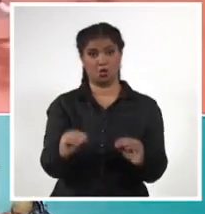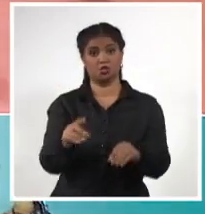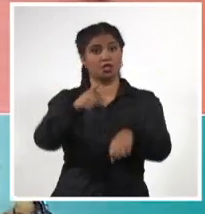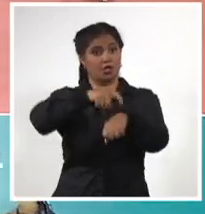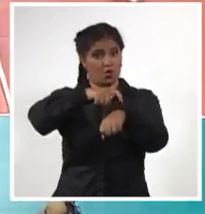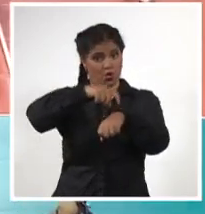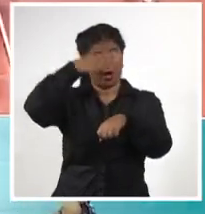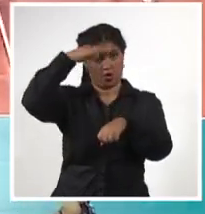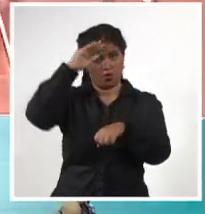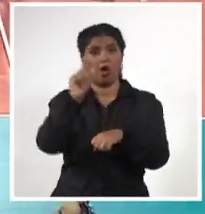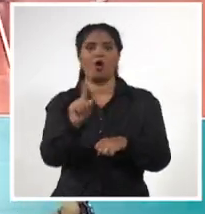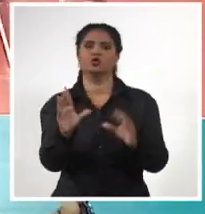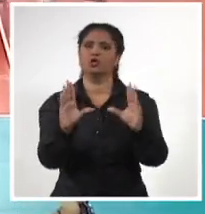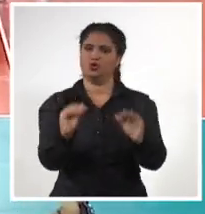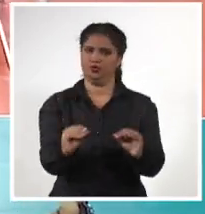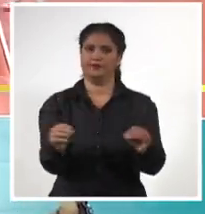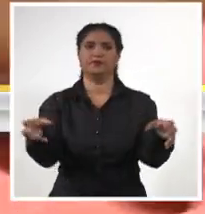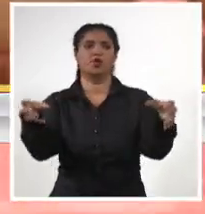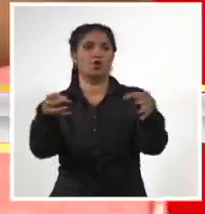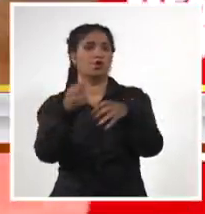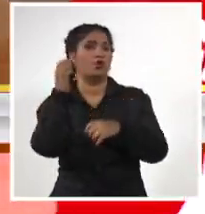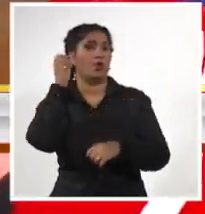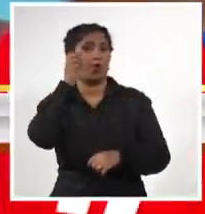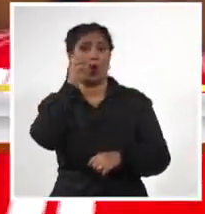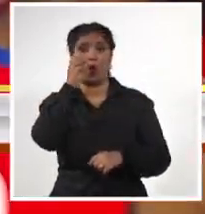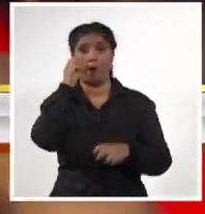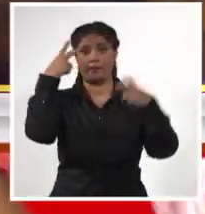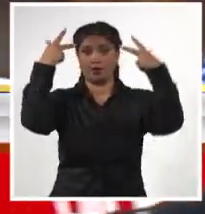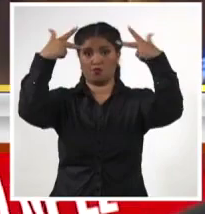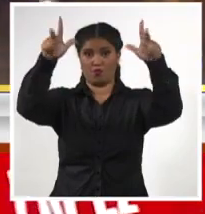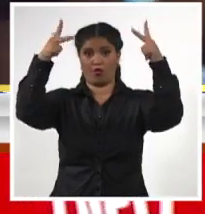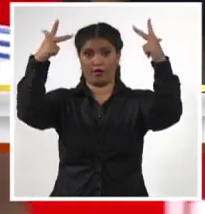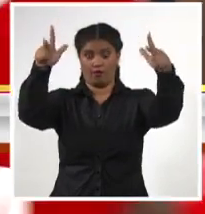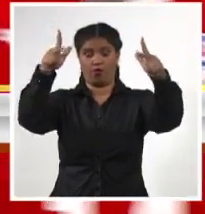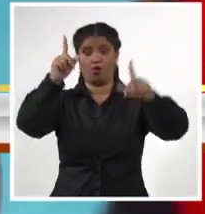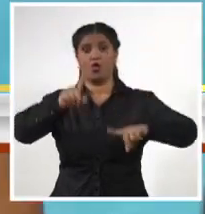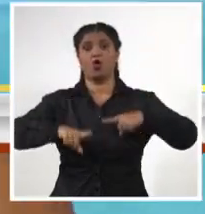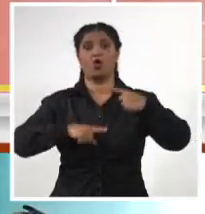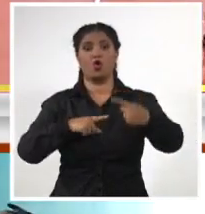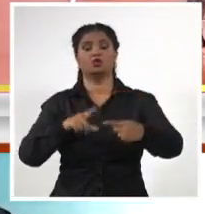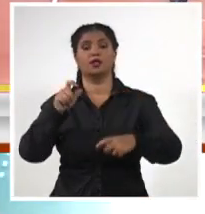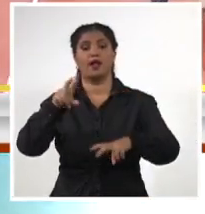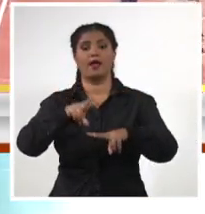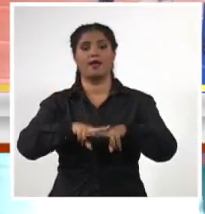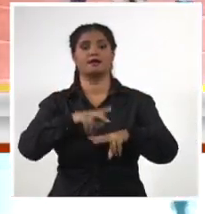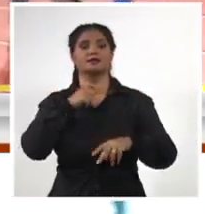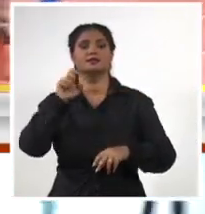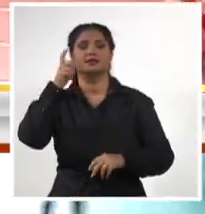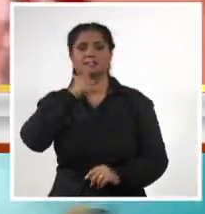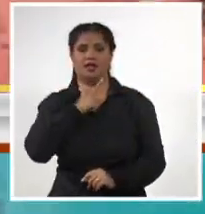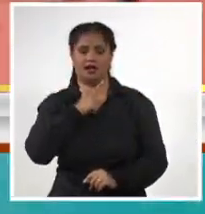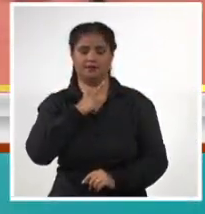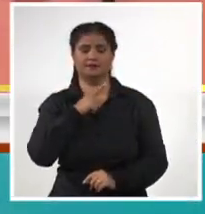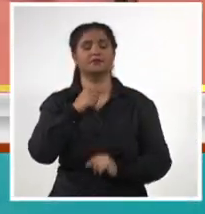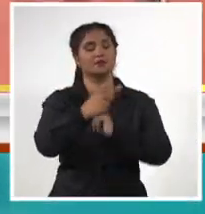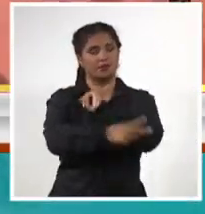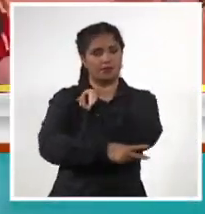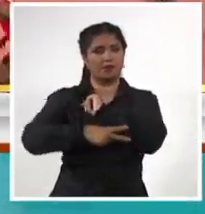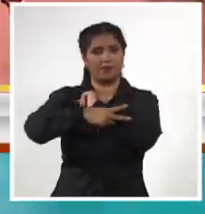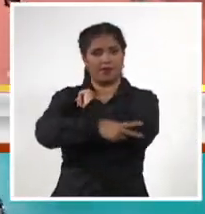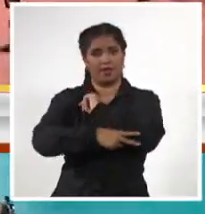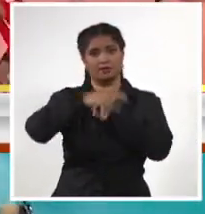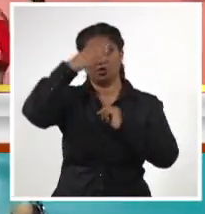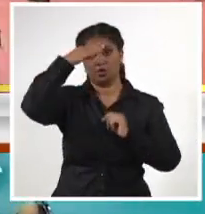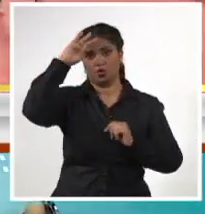país, el equipo masculino de voleibol enfrentará a República Checa por el pase a la final del torneo Challenger. De ganar, los santillanos se enfrentarían por el